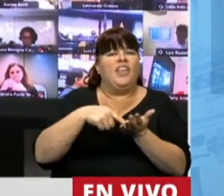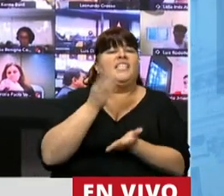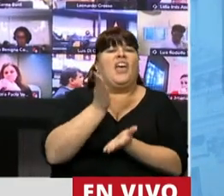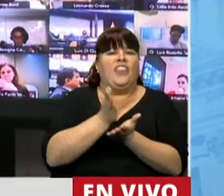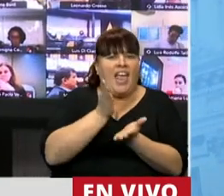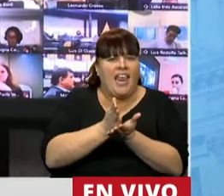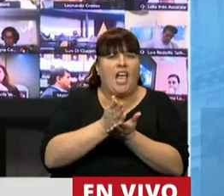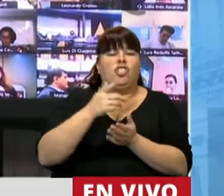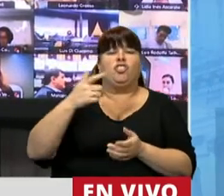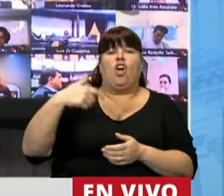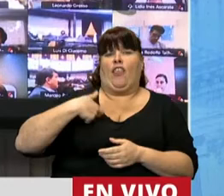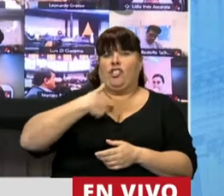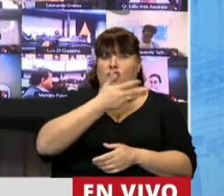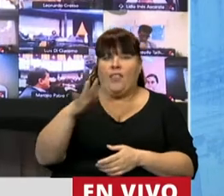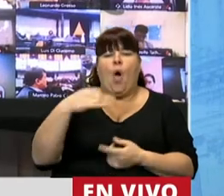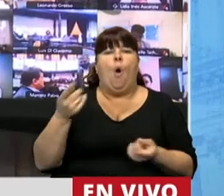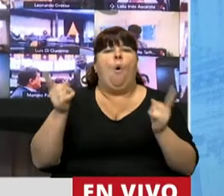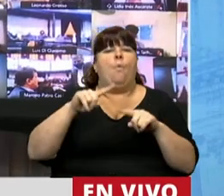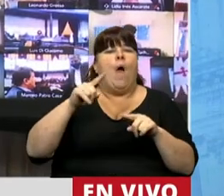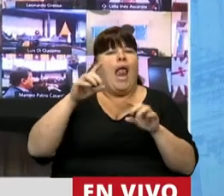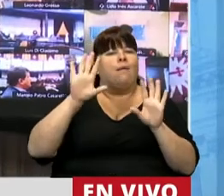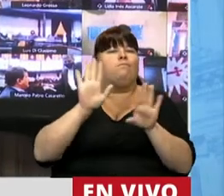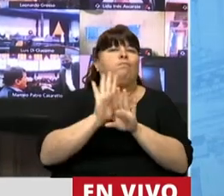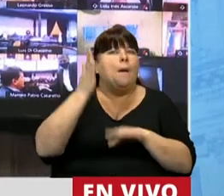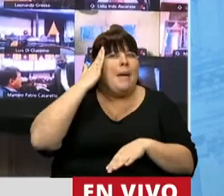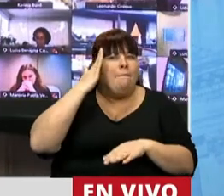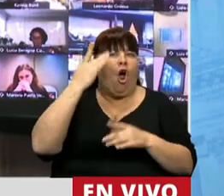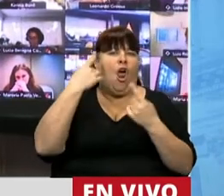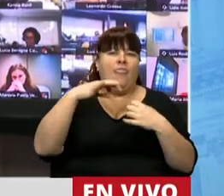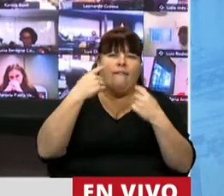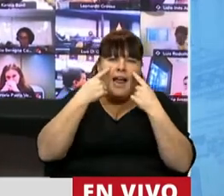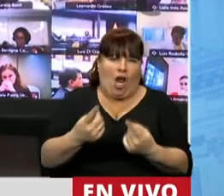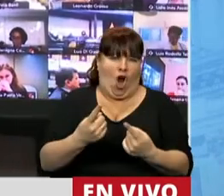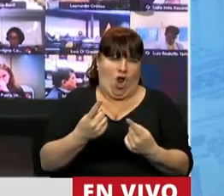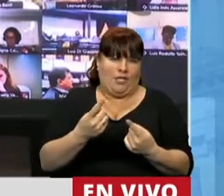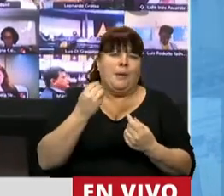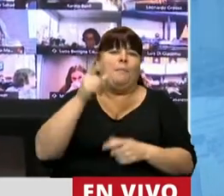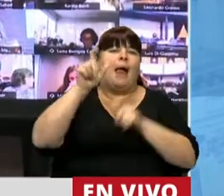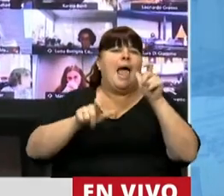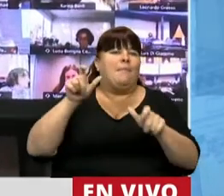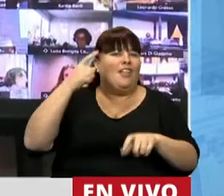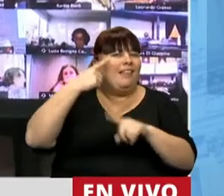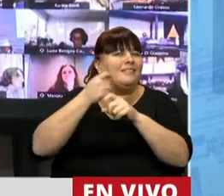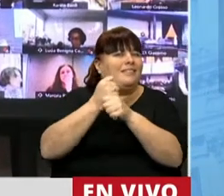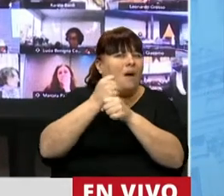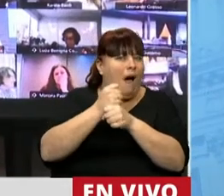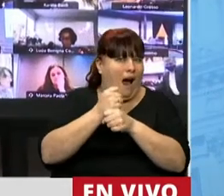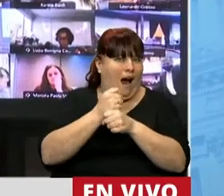el derecho de las sociedades a recuperar la memoria y el reconocimiento para los trabajadores